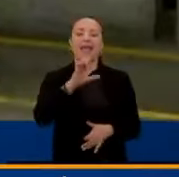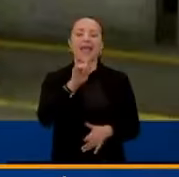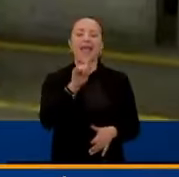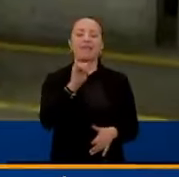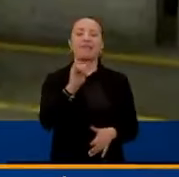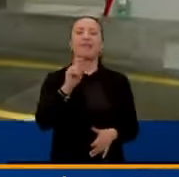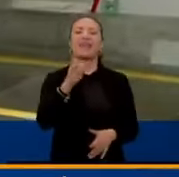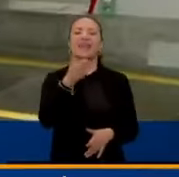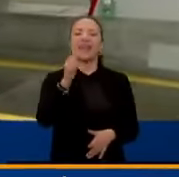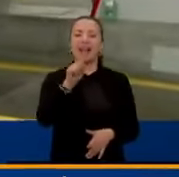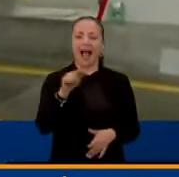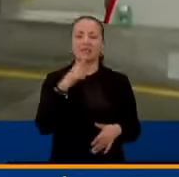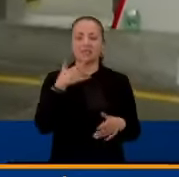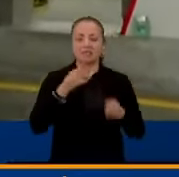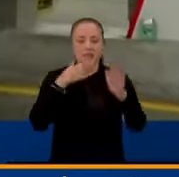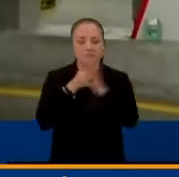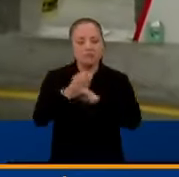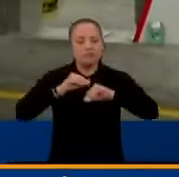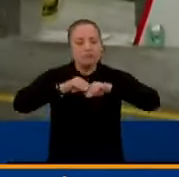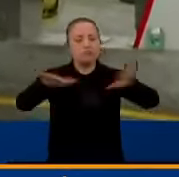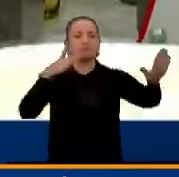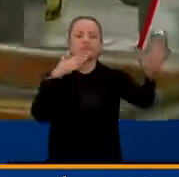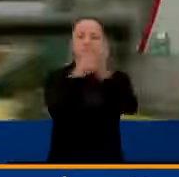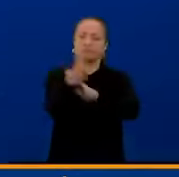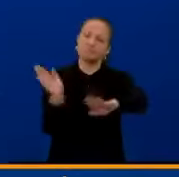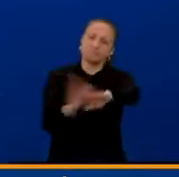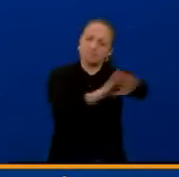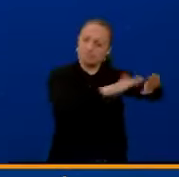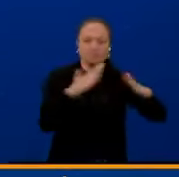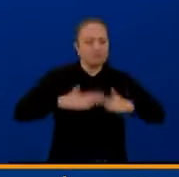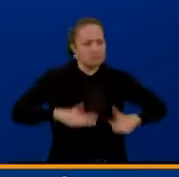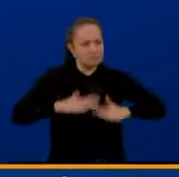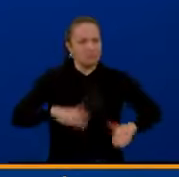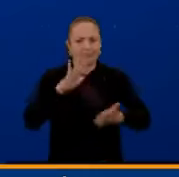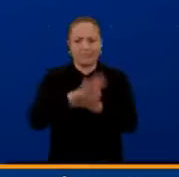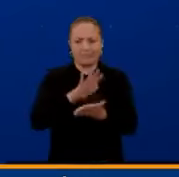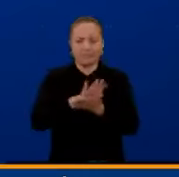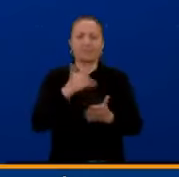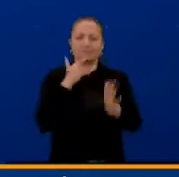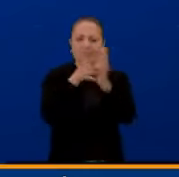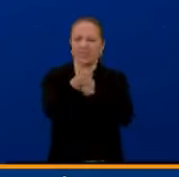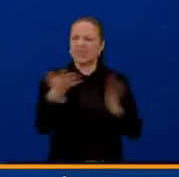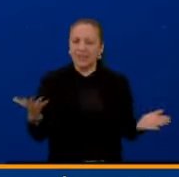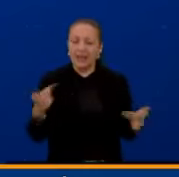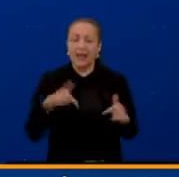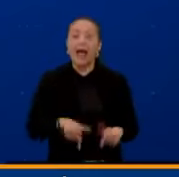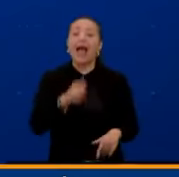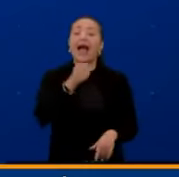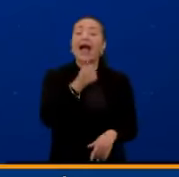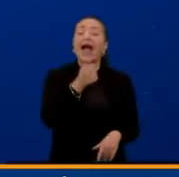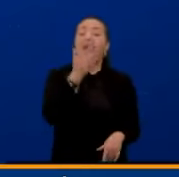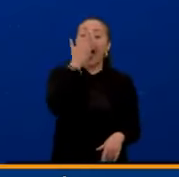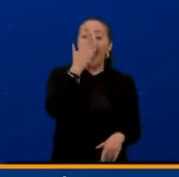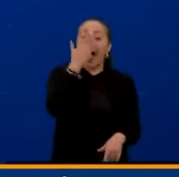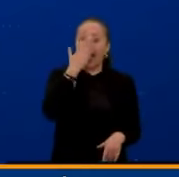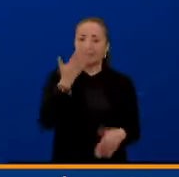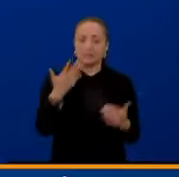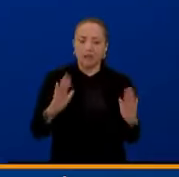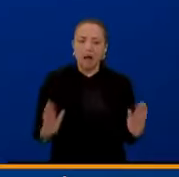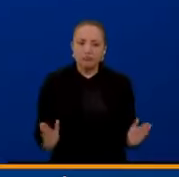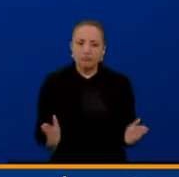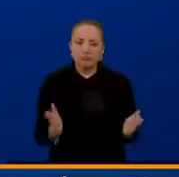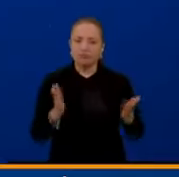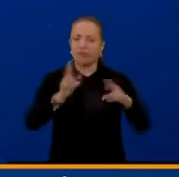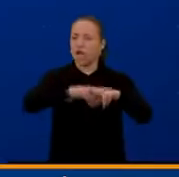comunicado para dar un parte de tranquilidad a toda la comunidad donde se decía que el servicio de gas vehicular se restablecía con